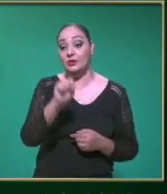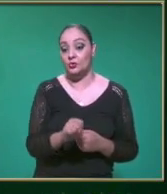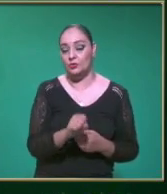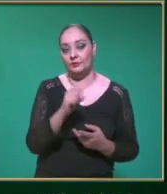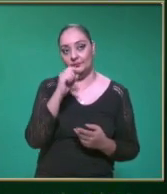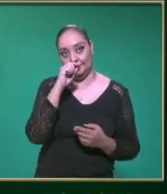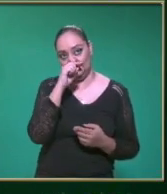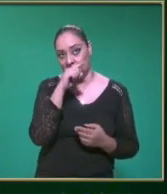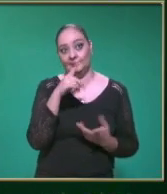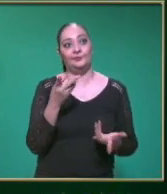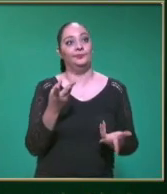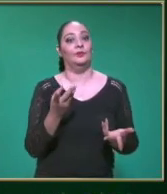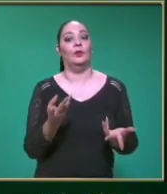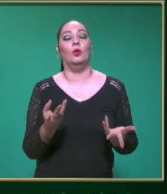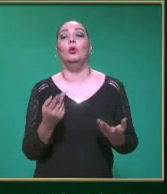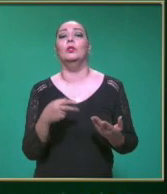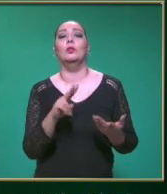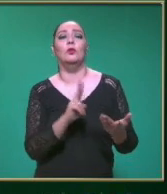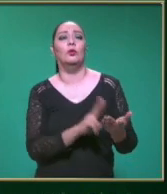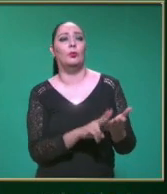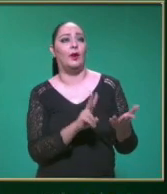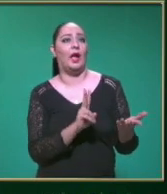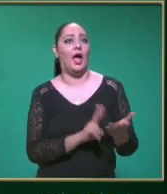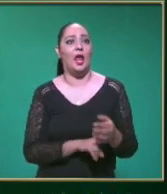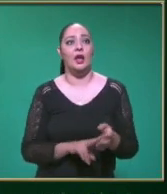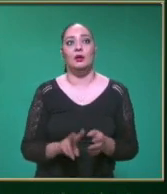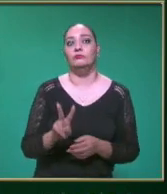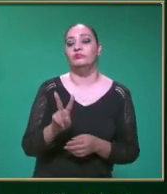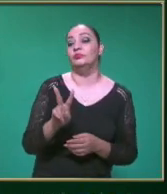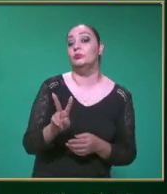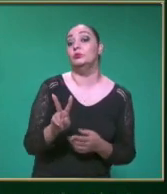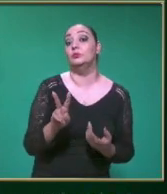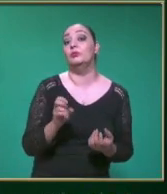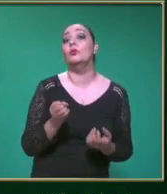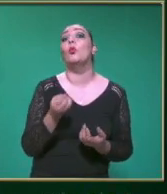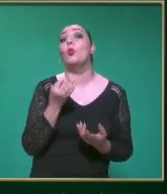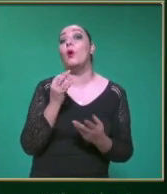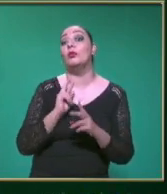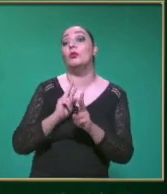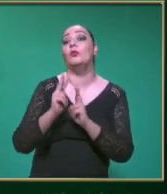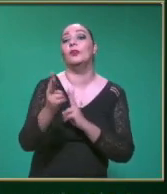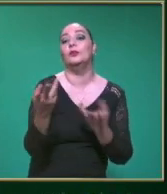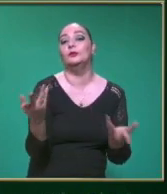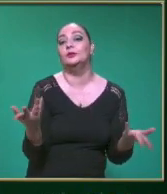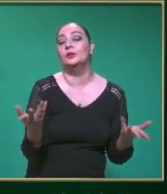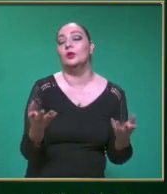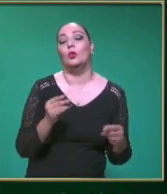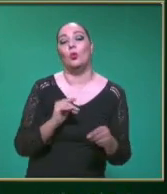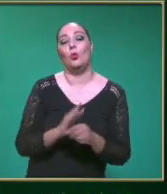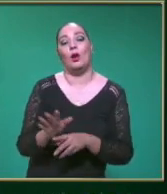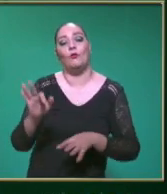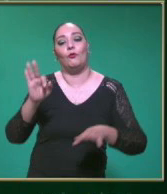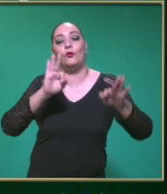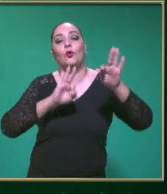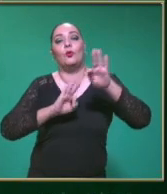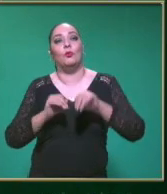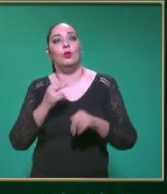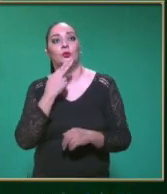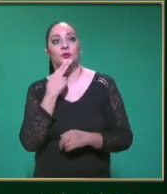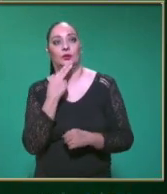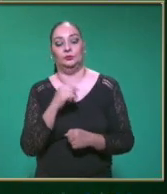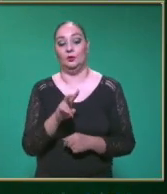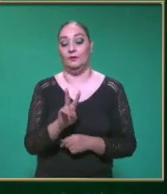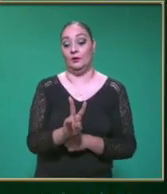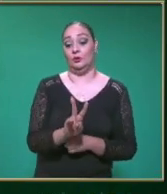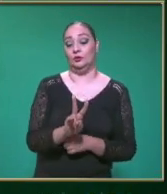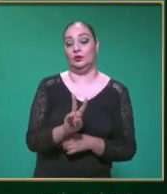72 segundos Y tenemos La incógnita Que es La velocidad ¿Qué fórmula Vamos a utilizar Maestra? Velocidad es